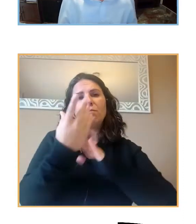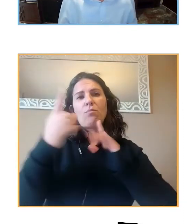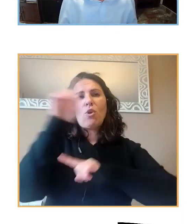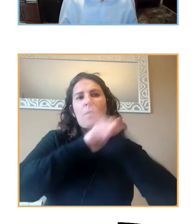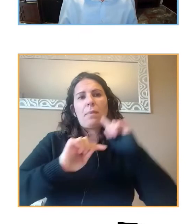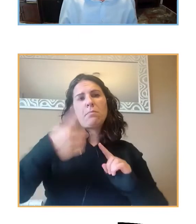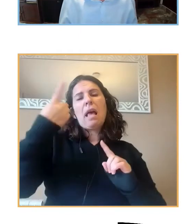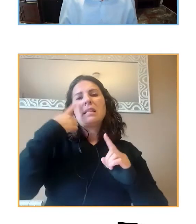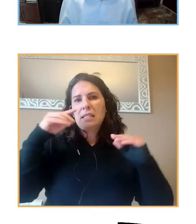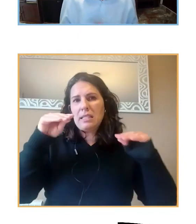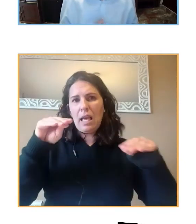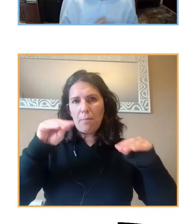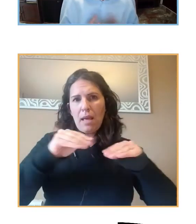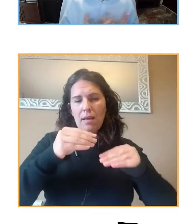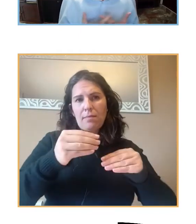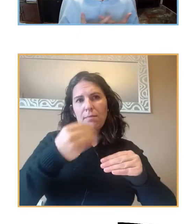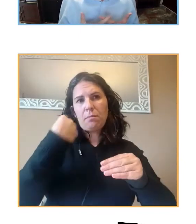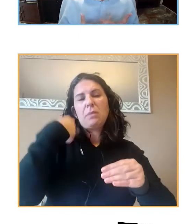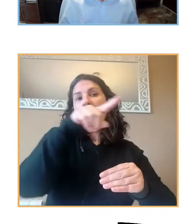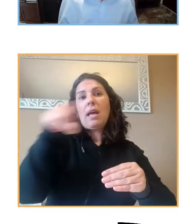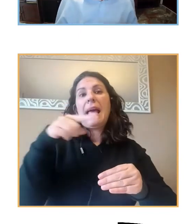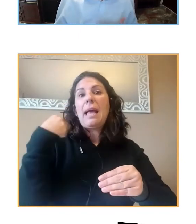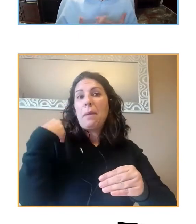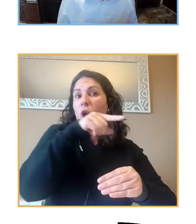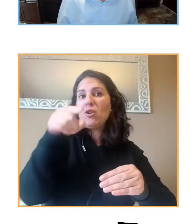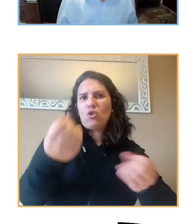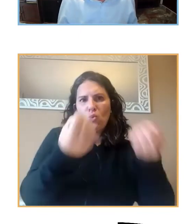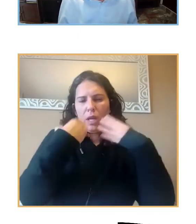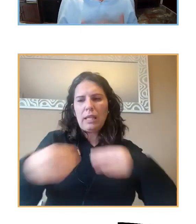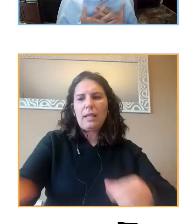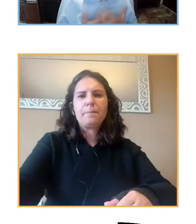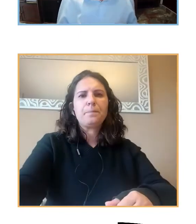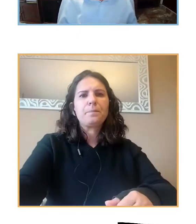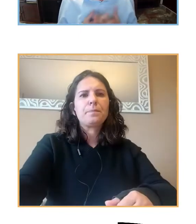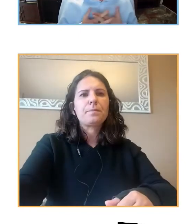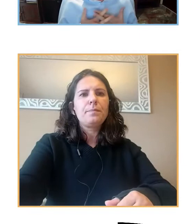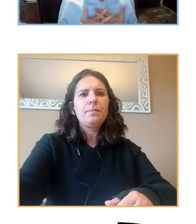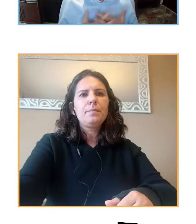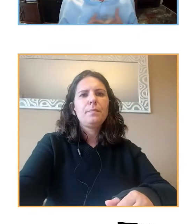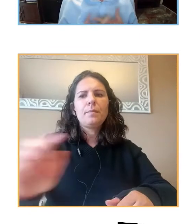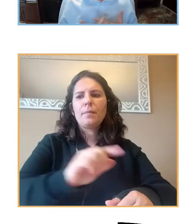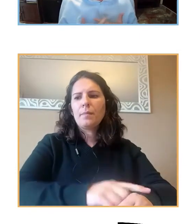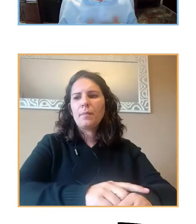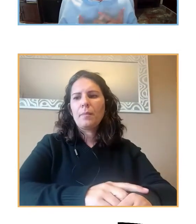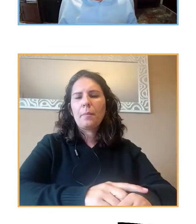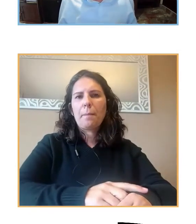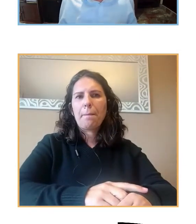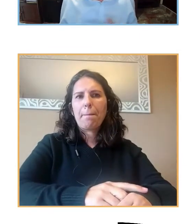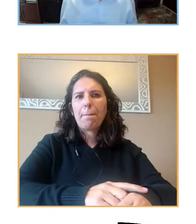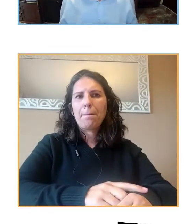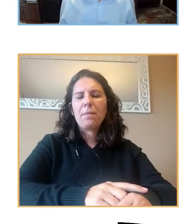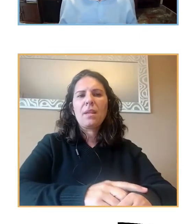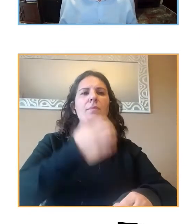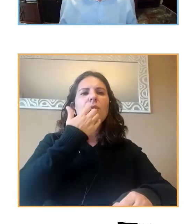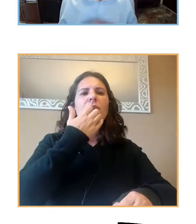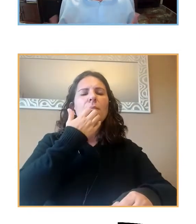nos han manifestado. Por otro lado, ha habido un aumento bastante considerable de la dependencia